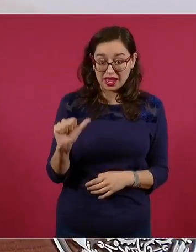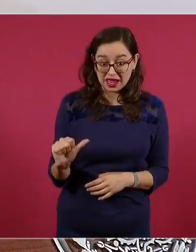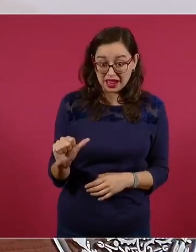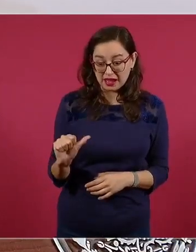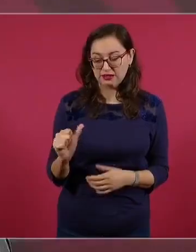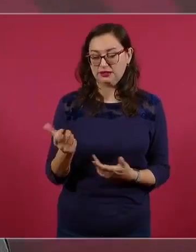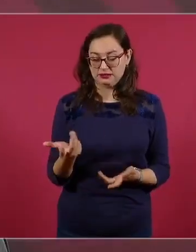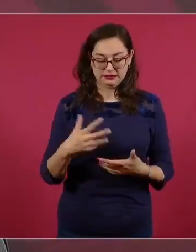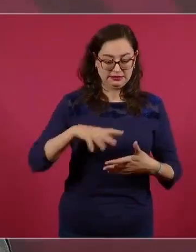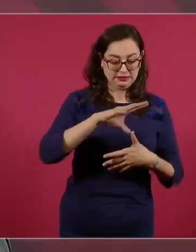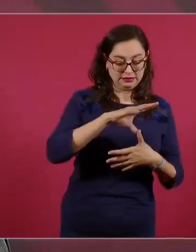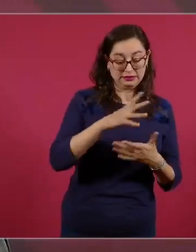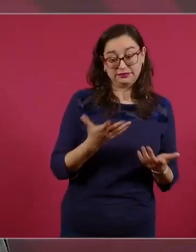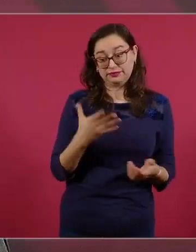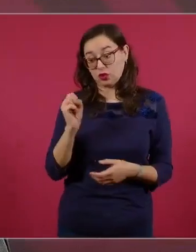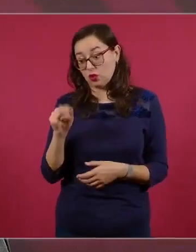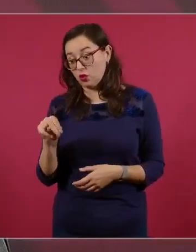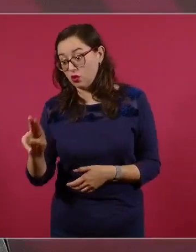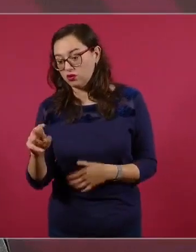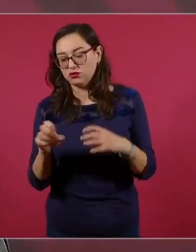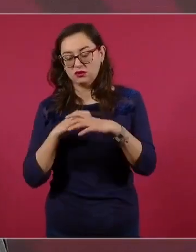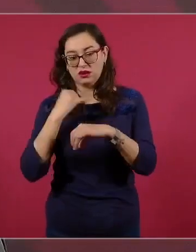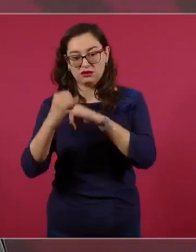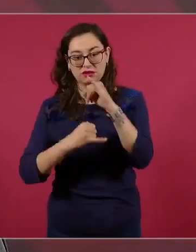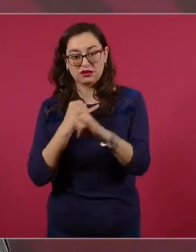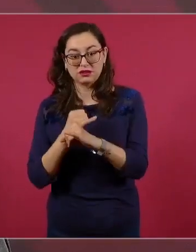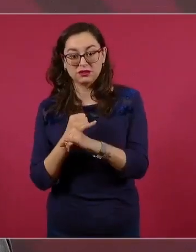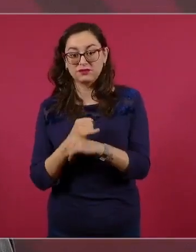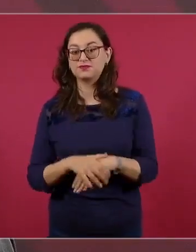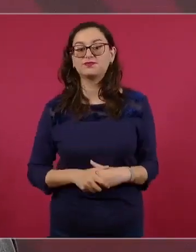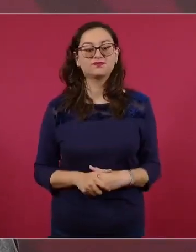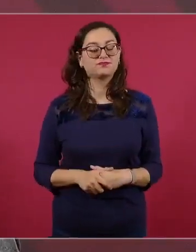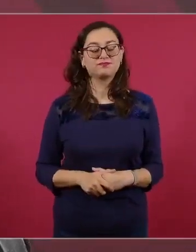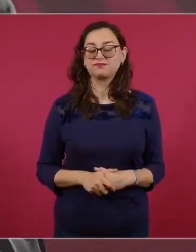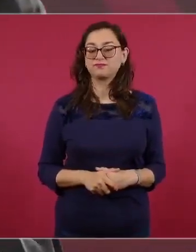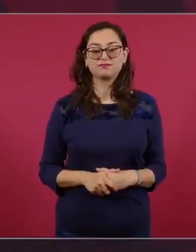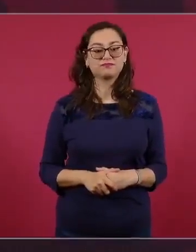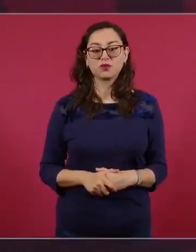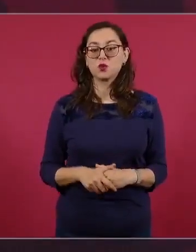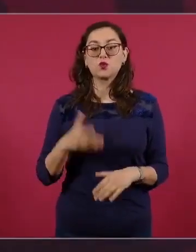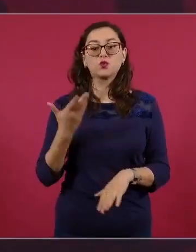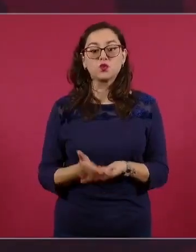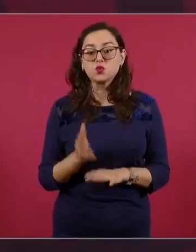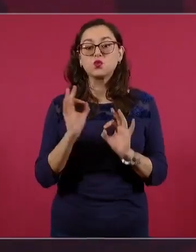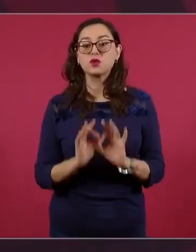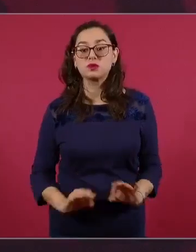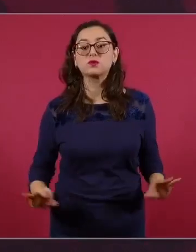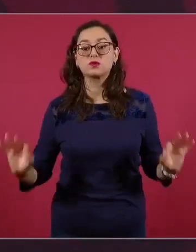a América, y la ONU es importantísimo que la ONU